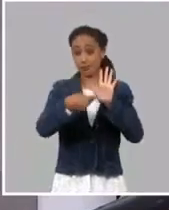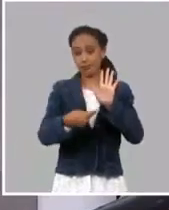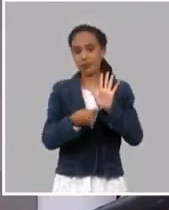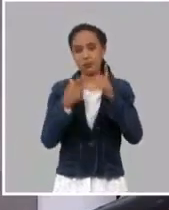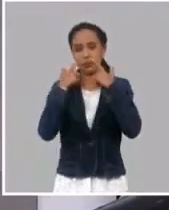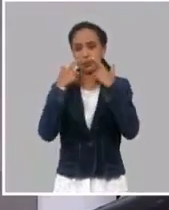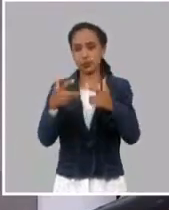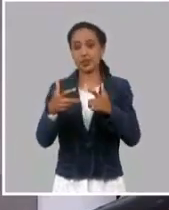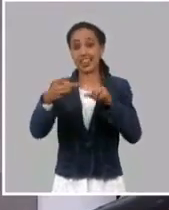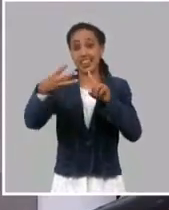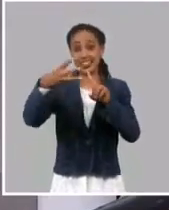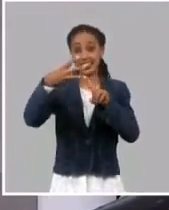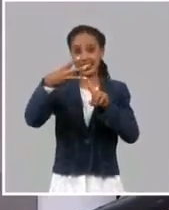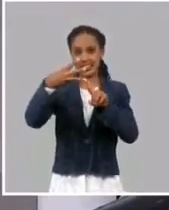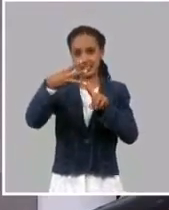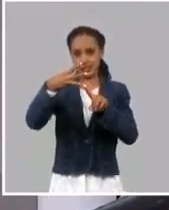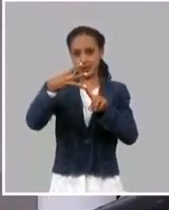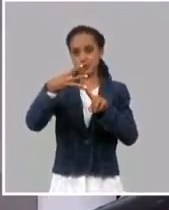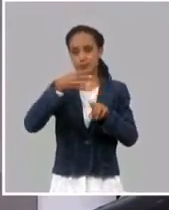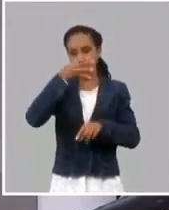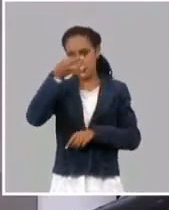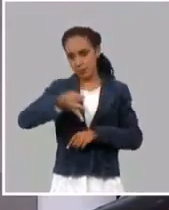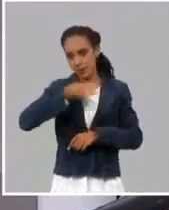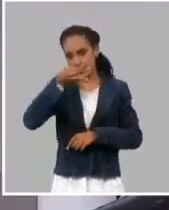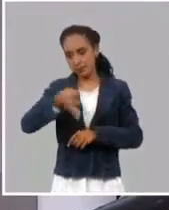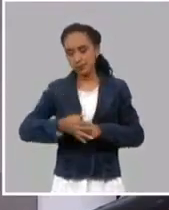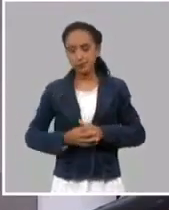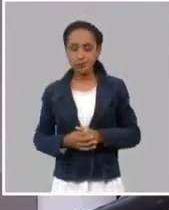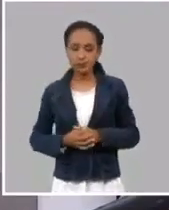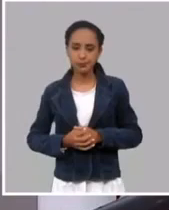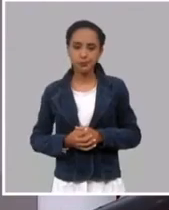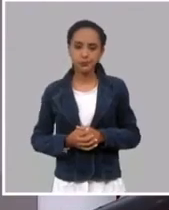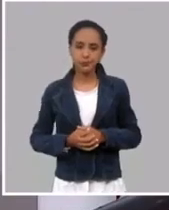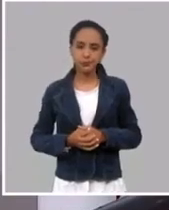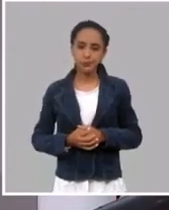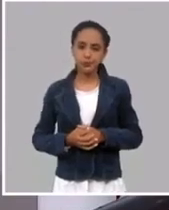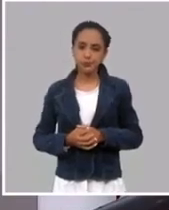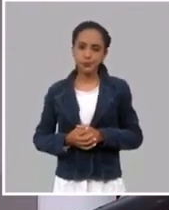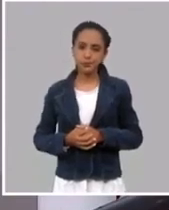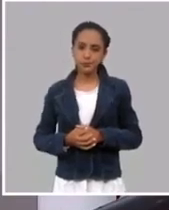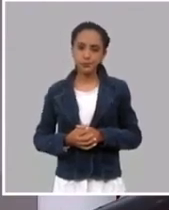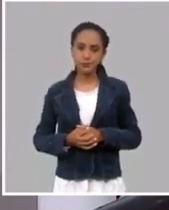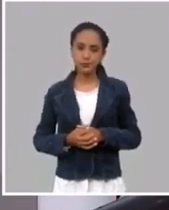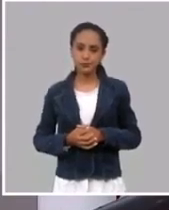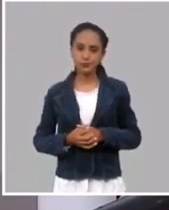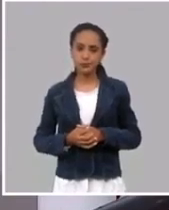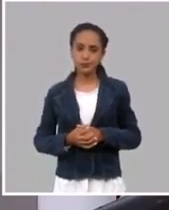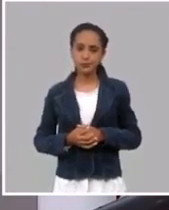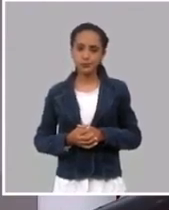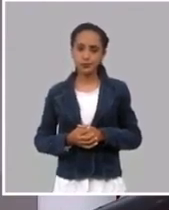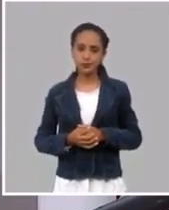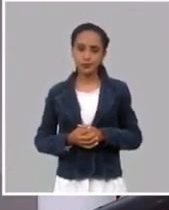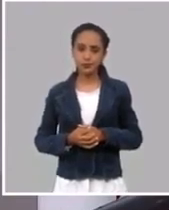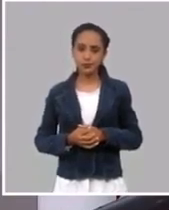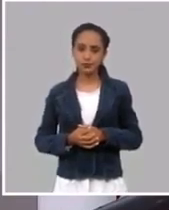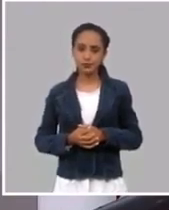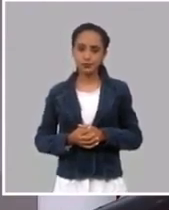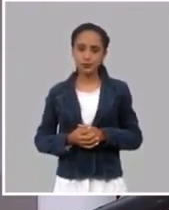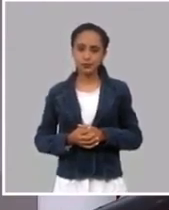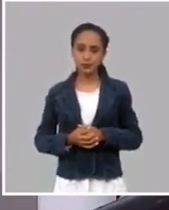claves. Y en tercer lugar, Randy, que nosotros defendemos en las universidades